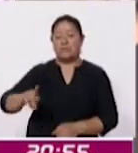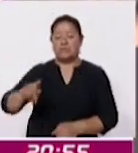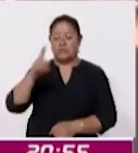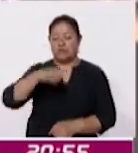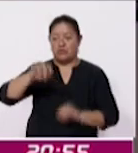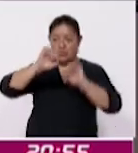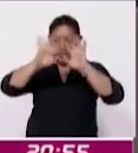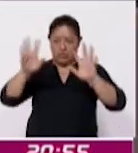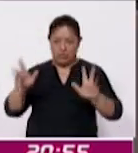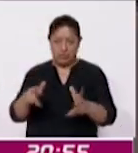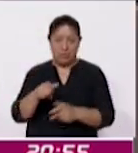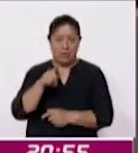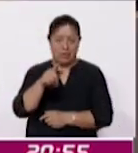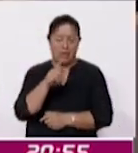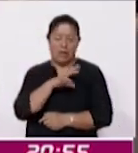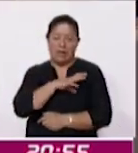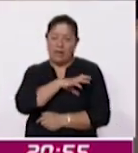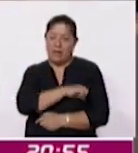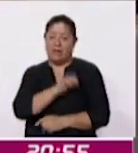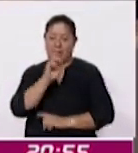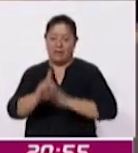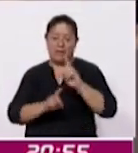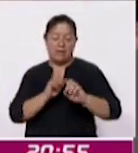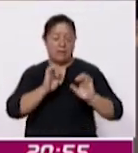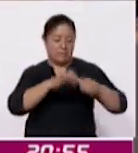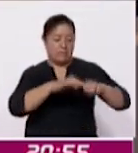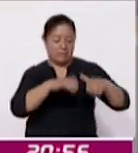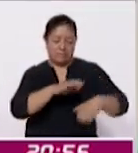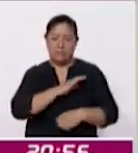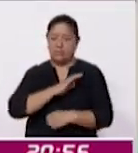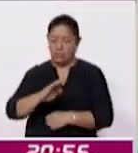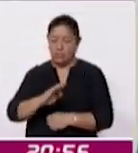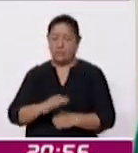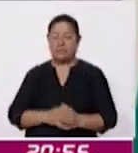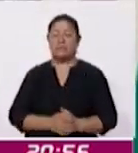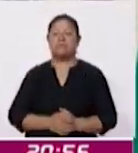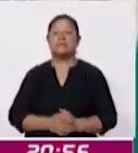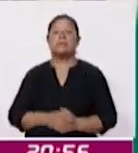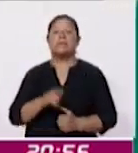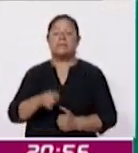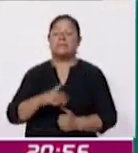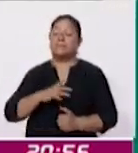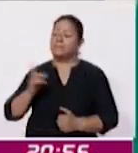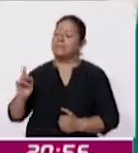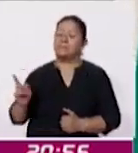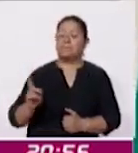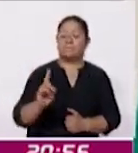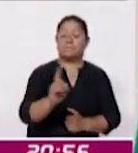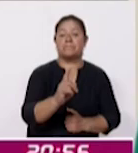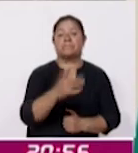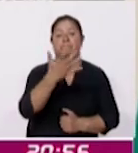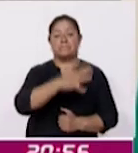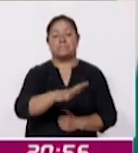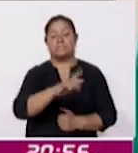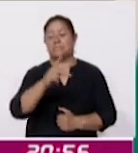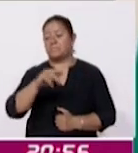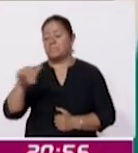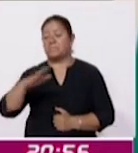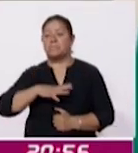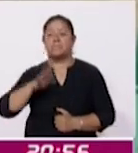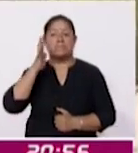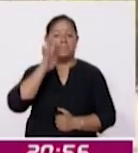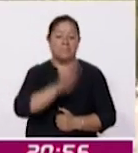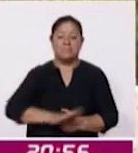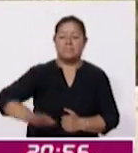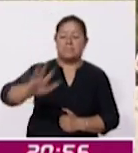atleta o un apasionado del deporte puedes inscribirte en el Trail o Tlimitlán un recorrido de 10 kilómetros por los paisajes naturales del